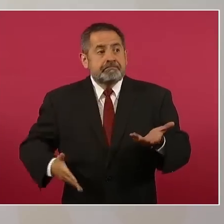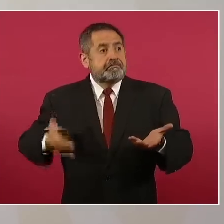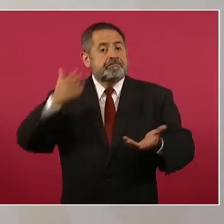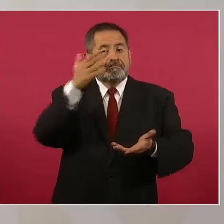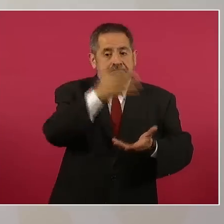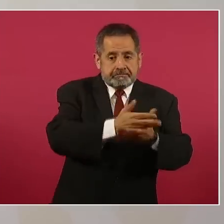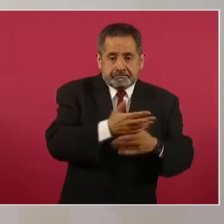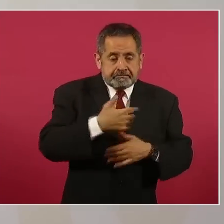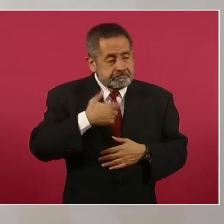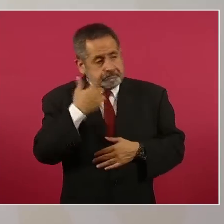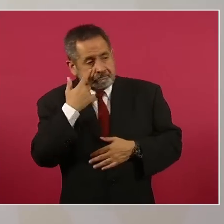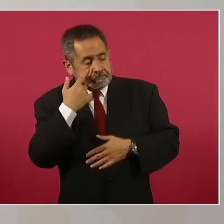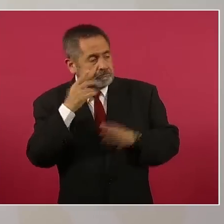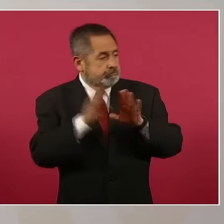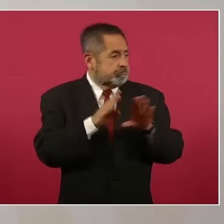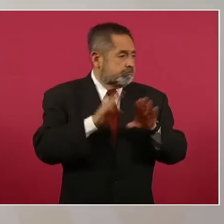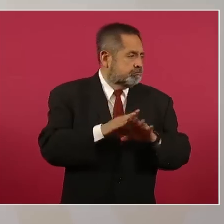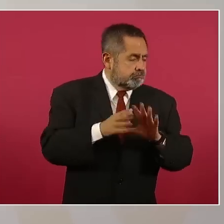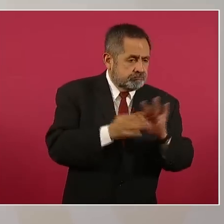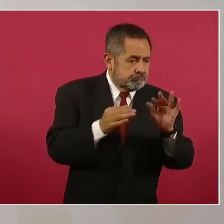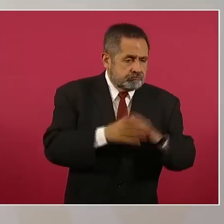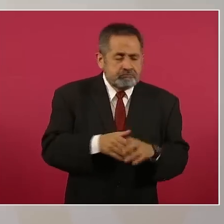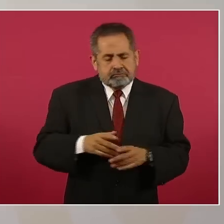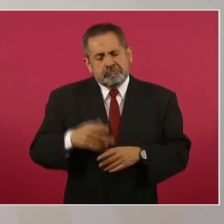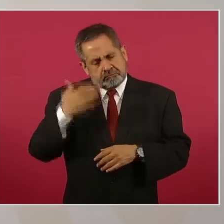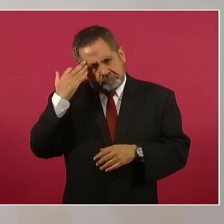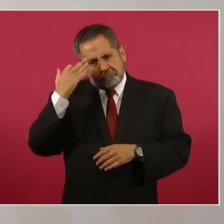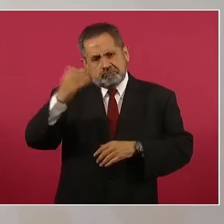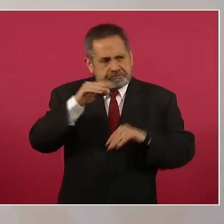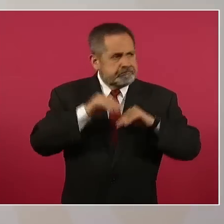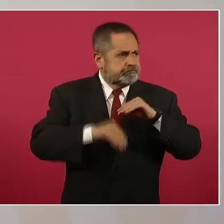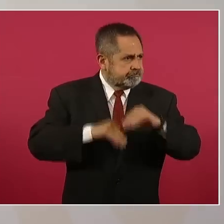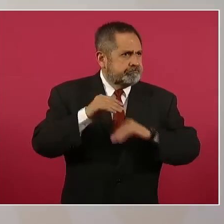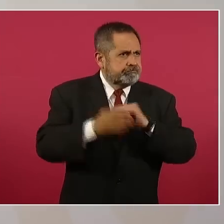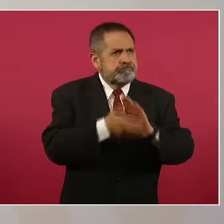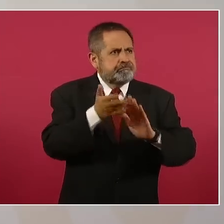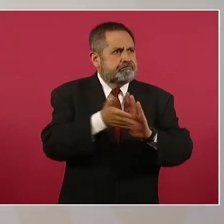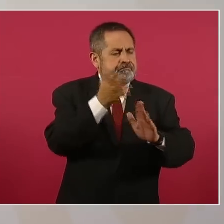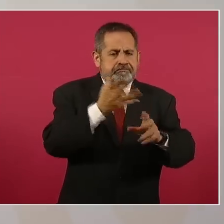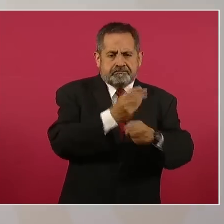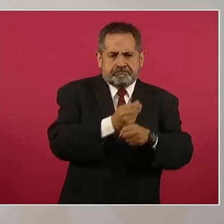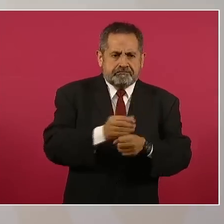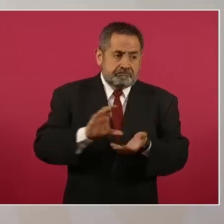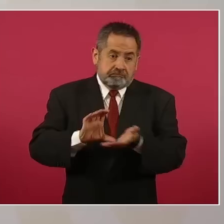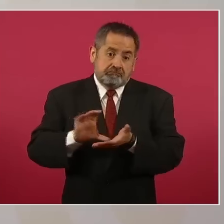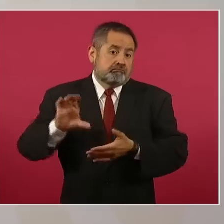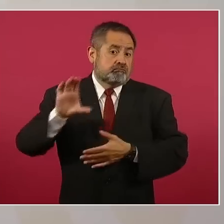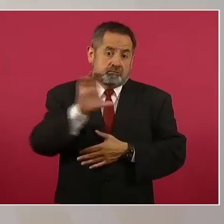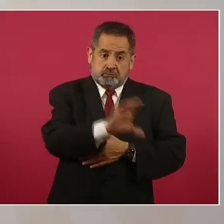es un proyecto que lleva tiempo, es una inversión